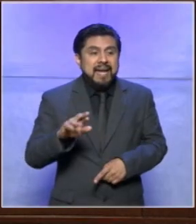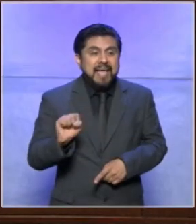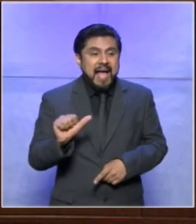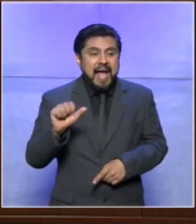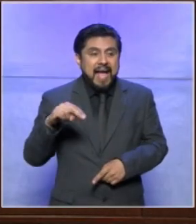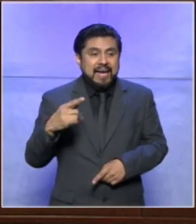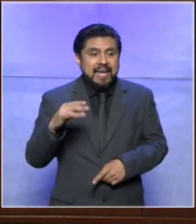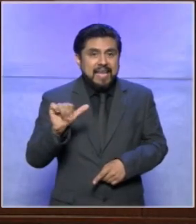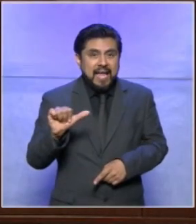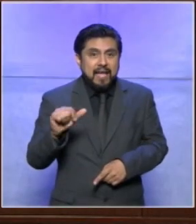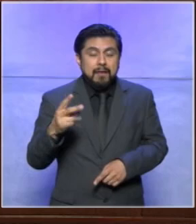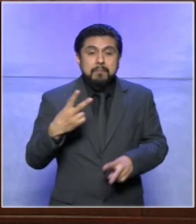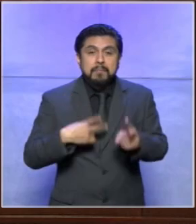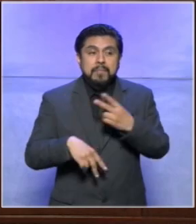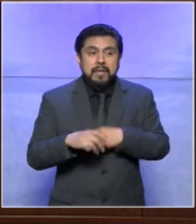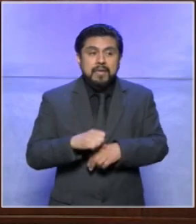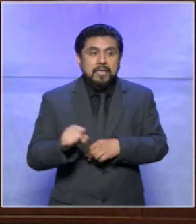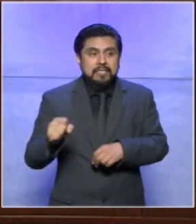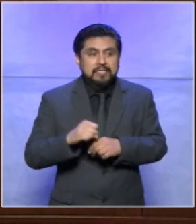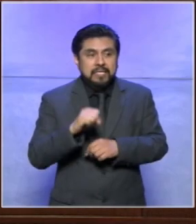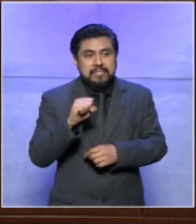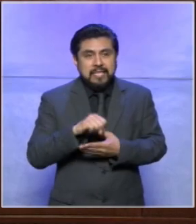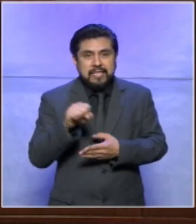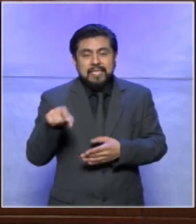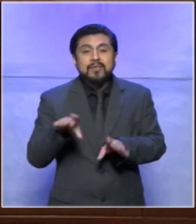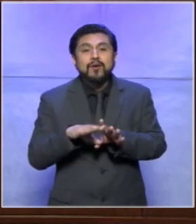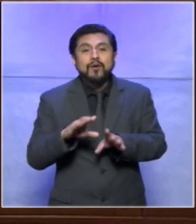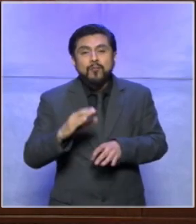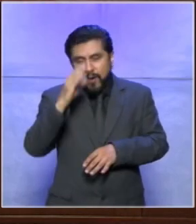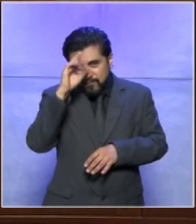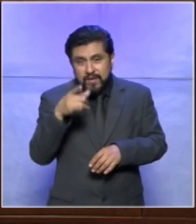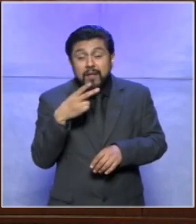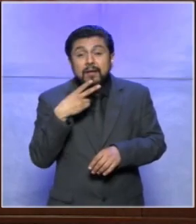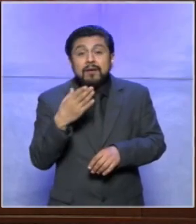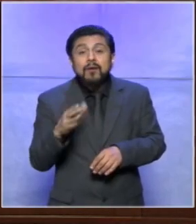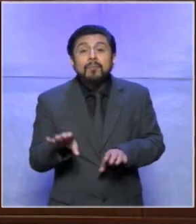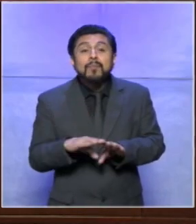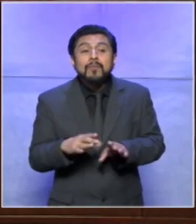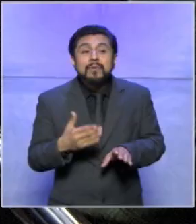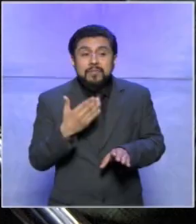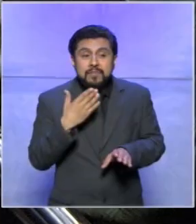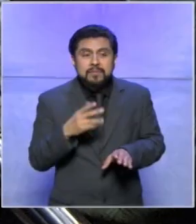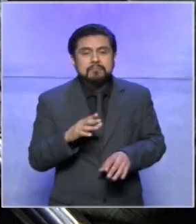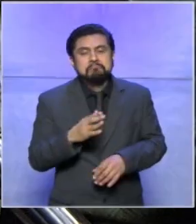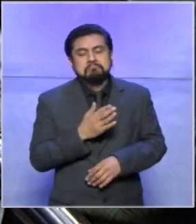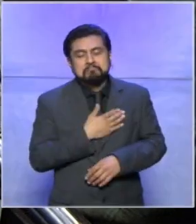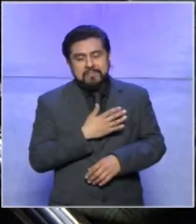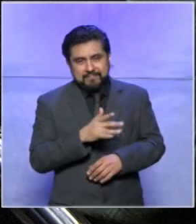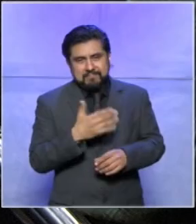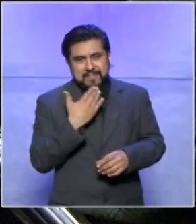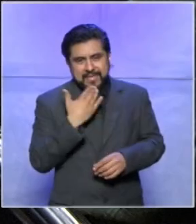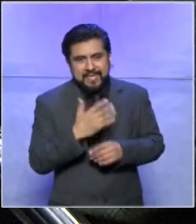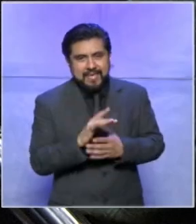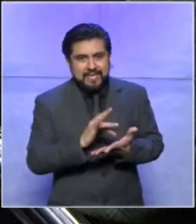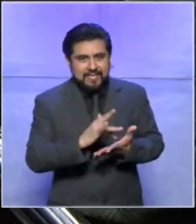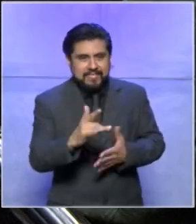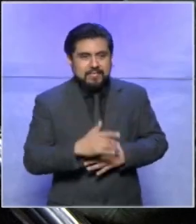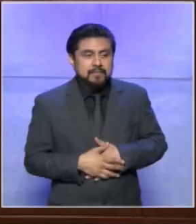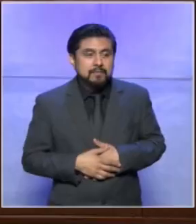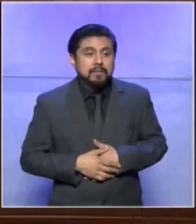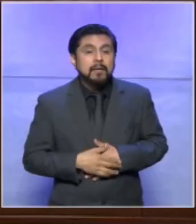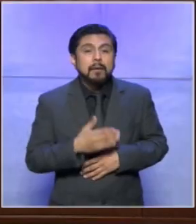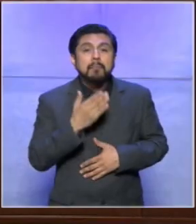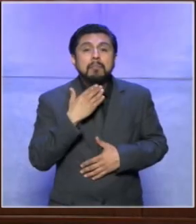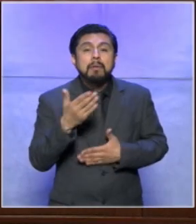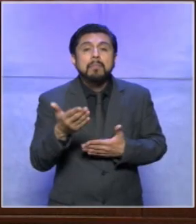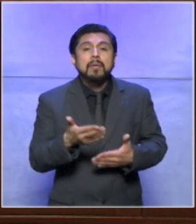que viene desde saltillo coahuila y a quien le doy la más cordial bienvenida cómo estás maría ángela muy bien lucy gracias bienvenida